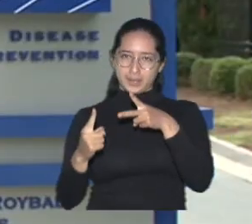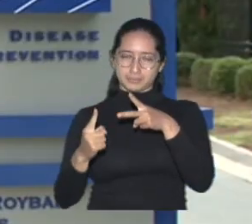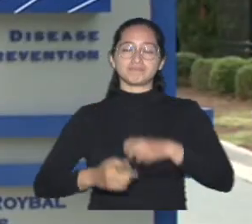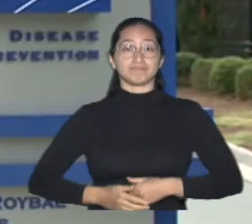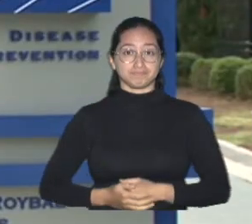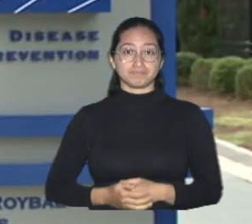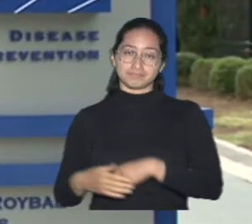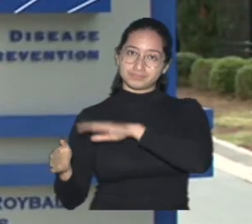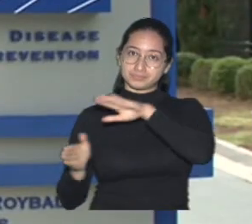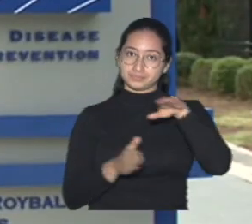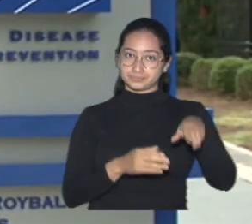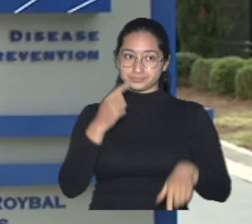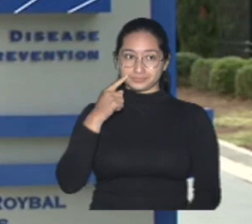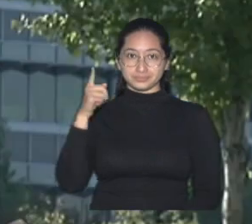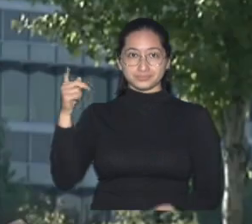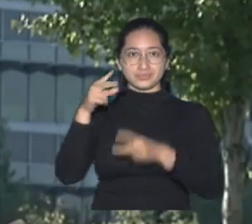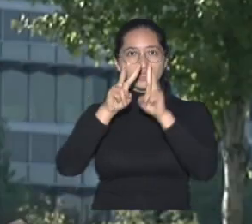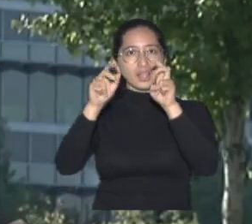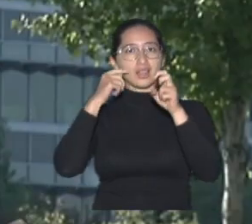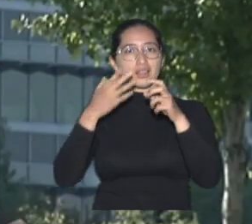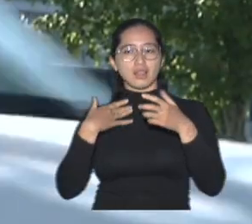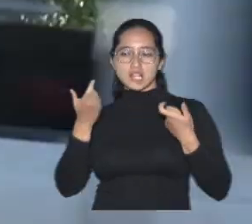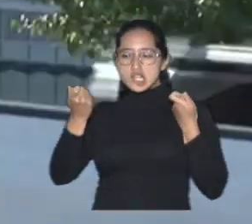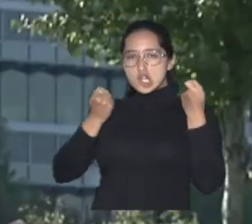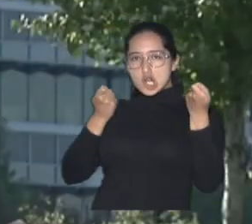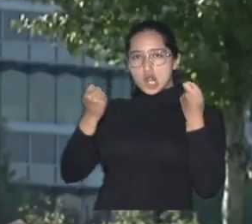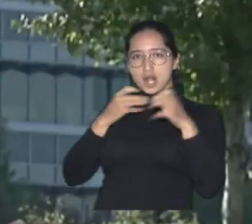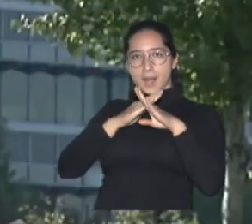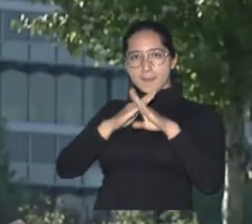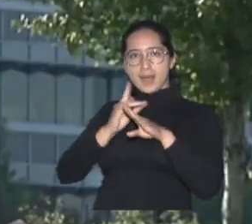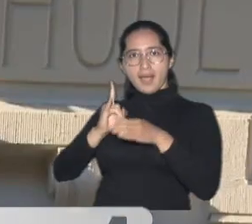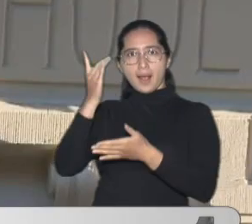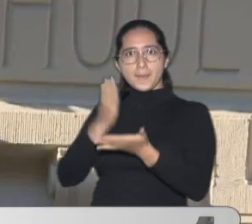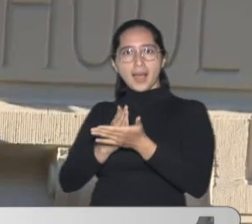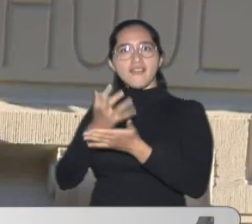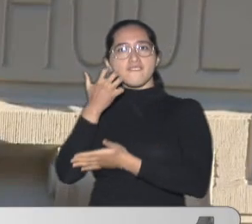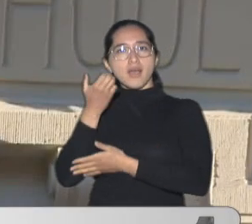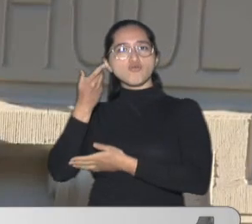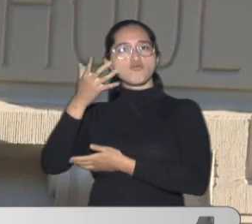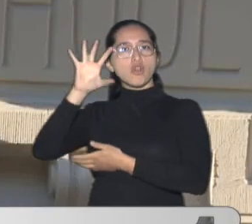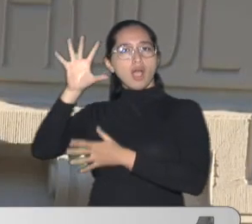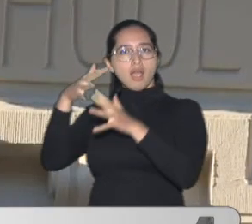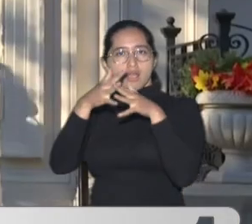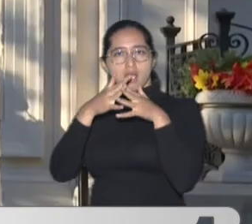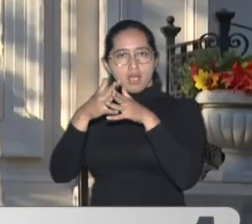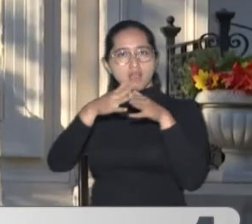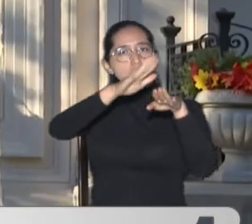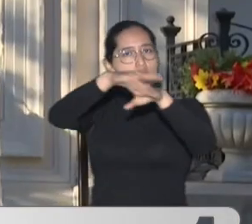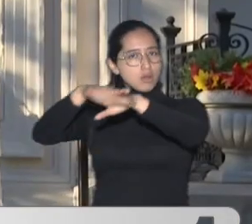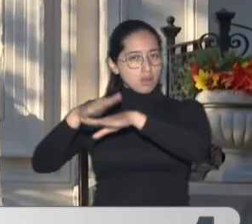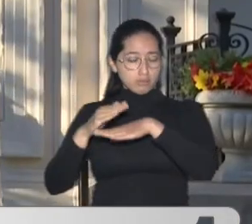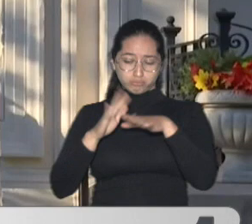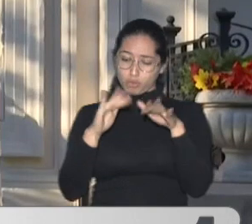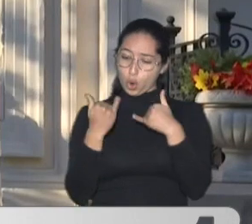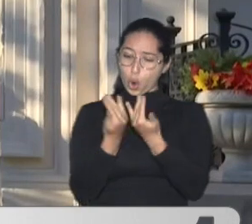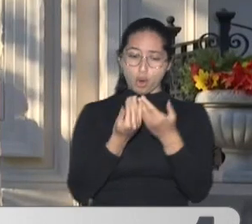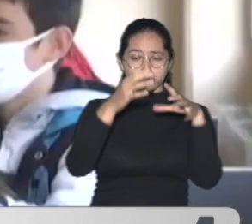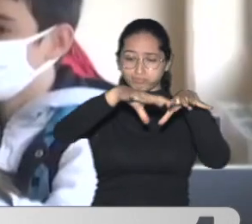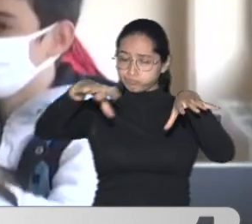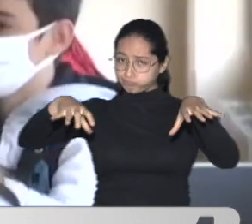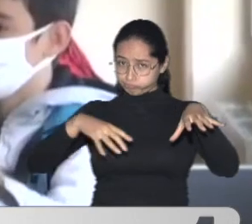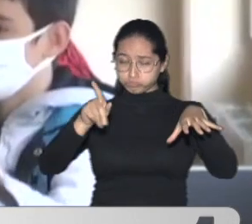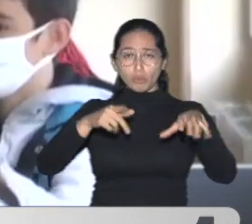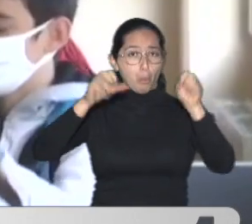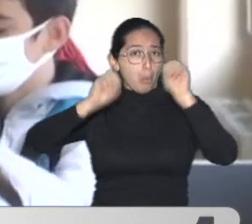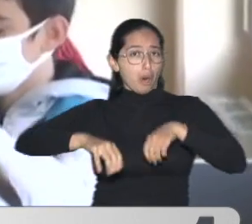Los centros Para el control Y la prevención De enfermedades De Estados Unidos Aseguraron Que los colegios Podrán abrir Con seguridad Sin la necesidad